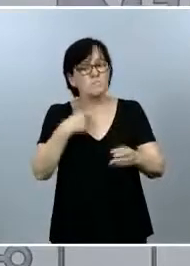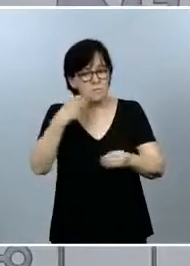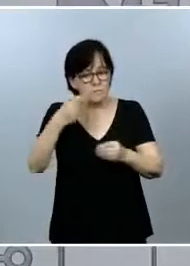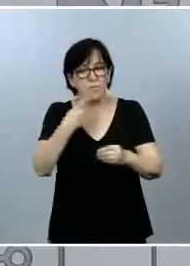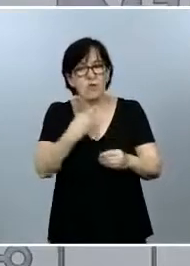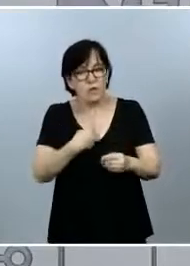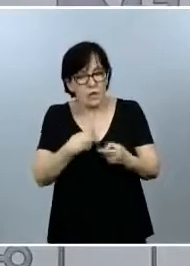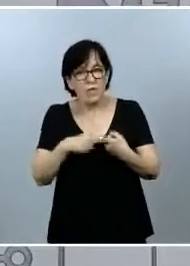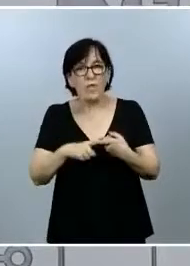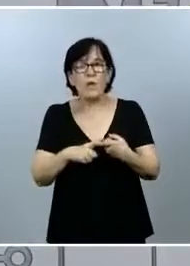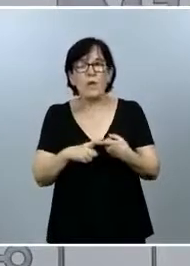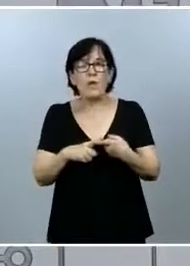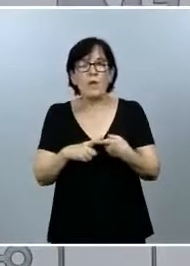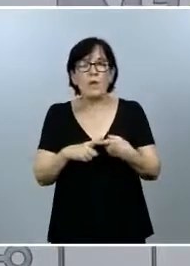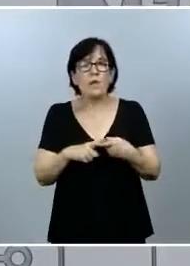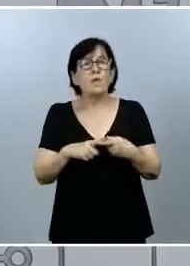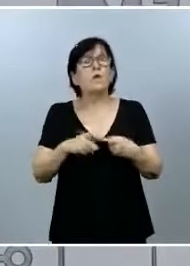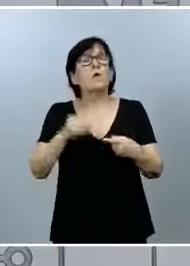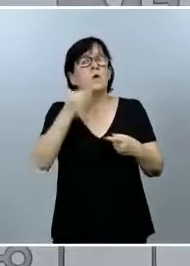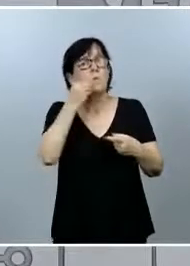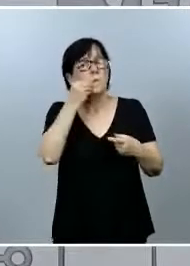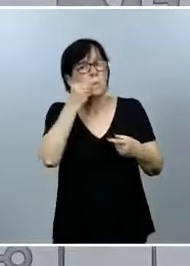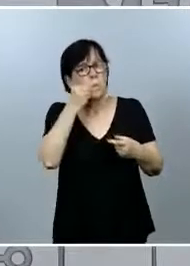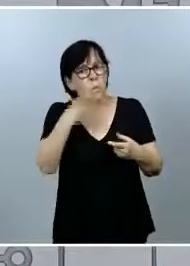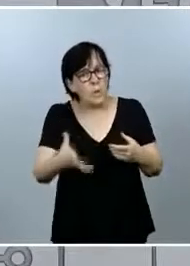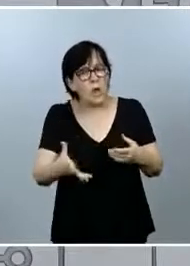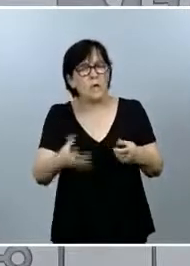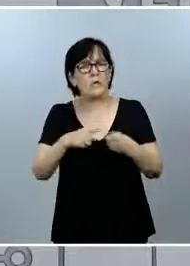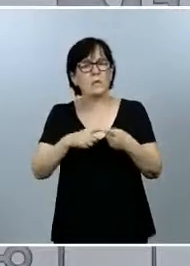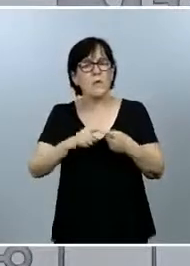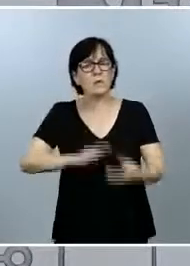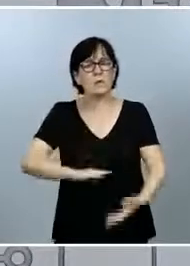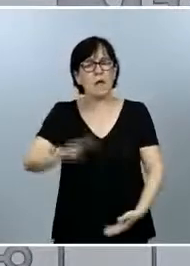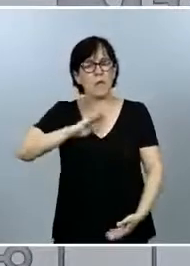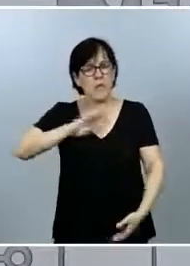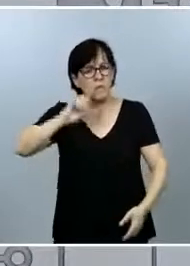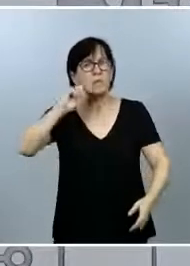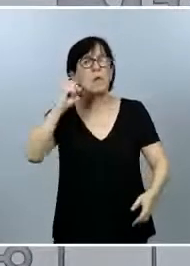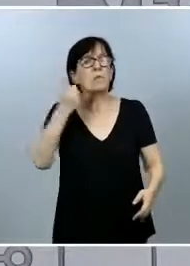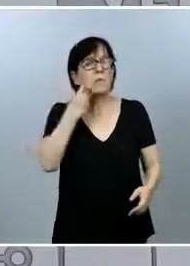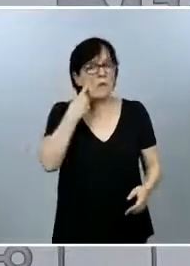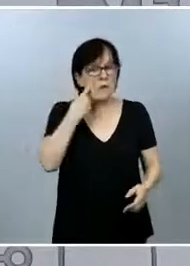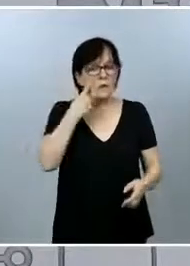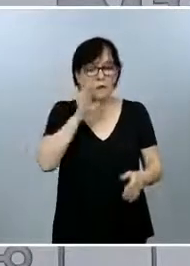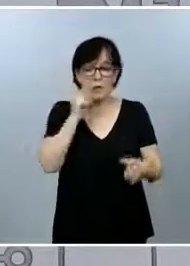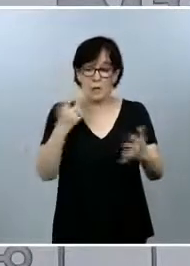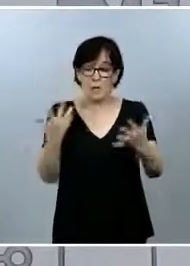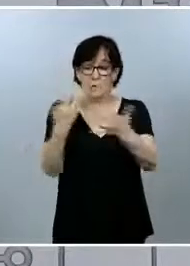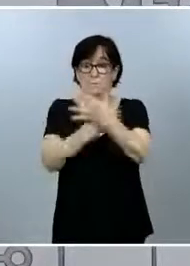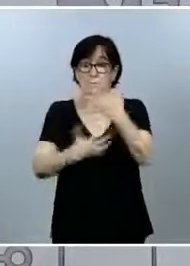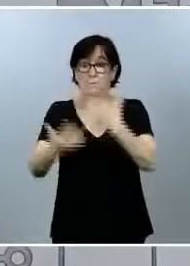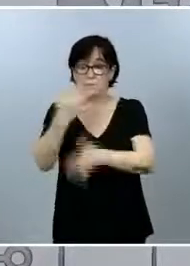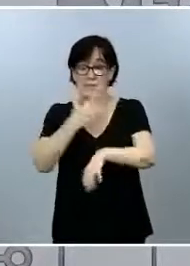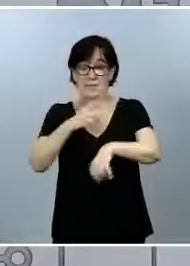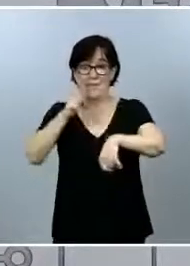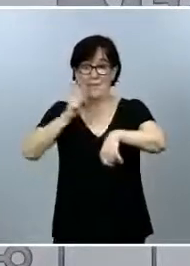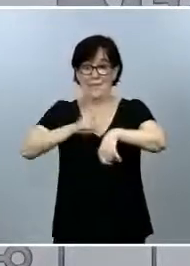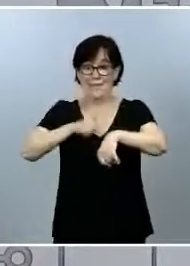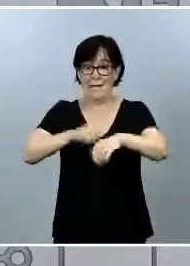una muy buena reactividad, una muy buena capacidad de detección, y si lo combinamos con los tiempos